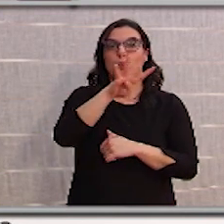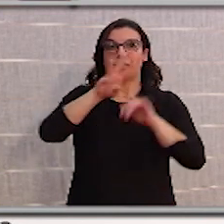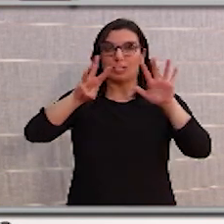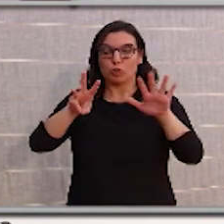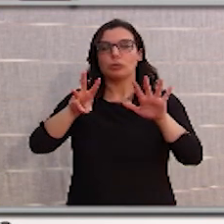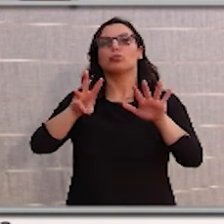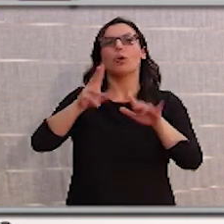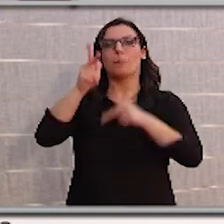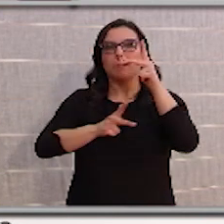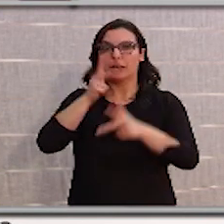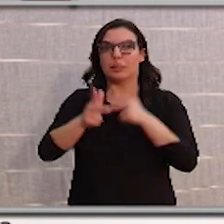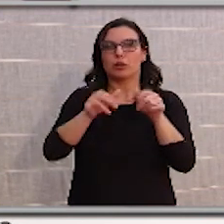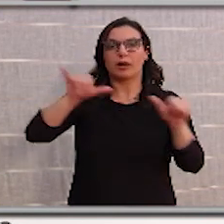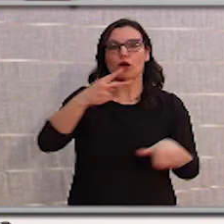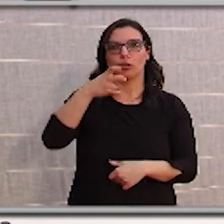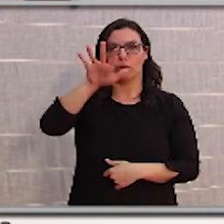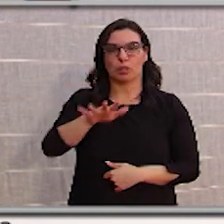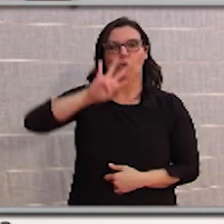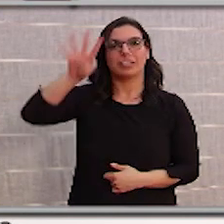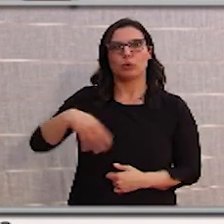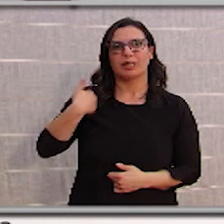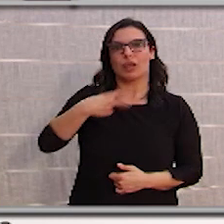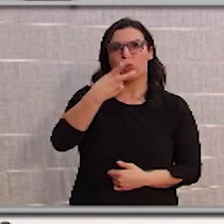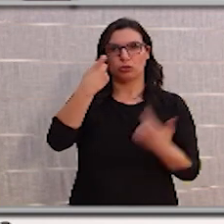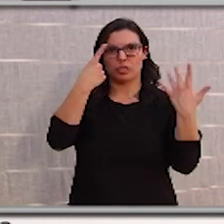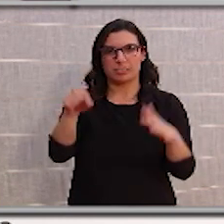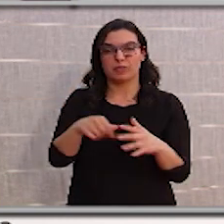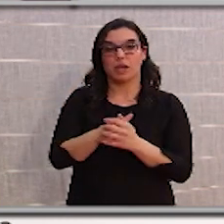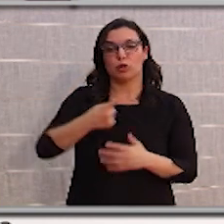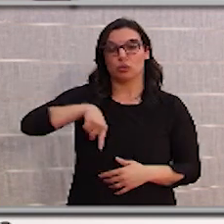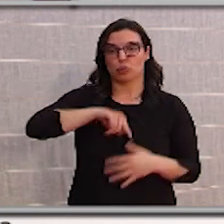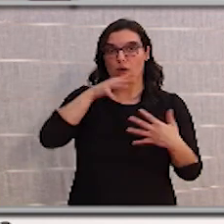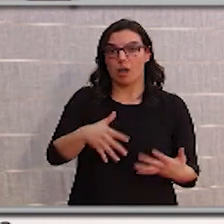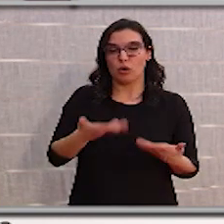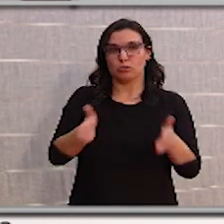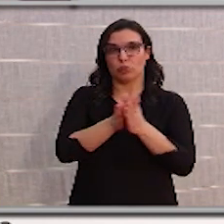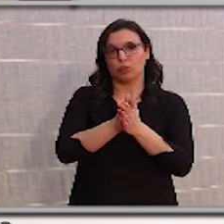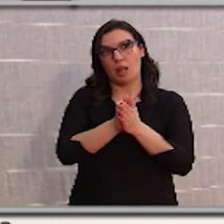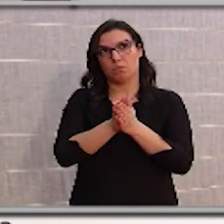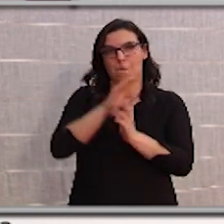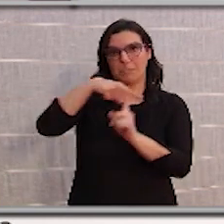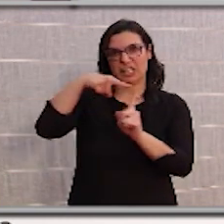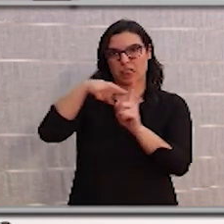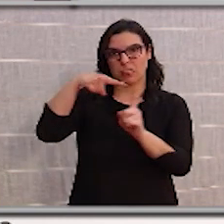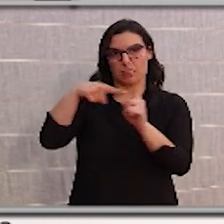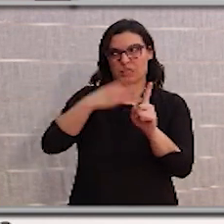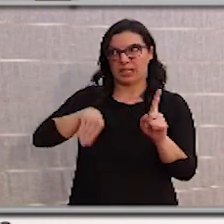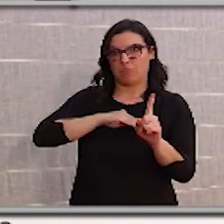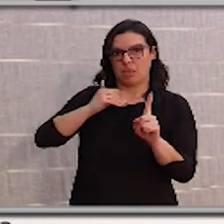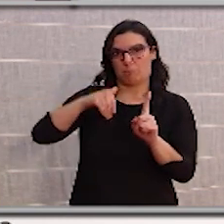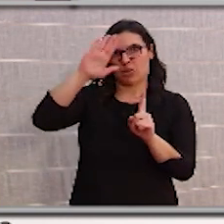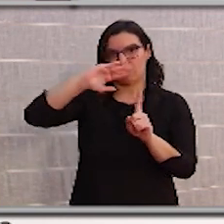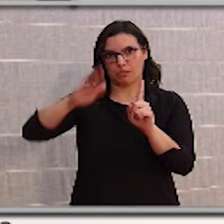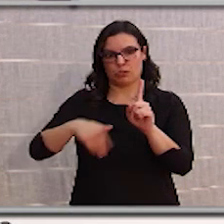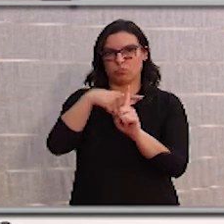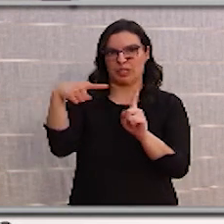Vasco, La Riaja 205, Cataluña ya está en 260. Nosotros estamos más o menos en la mitad, es decir, estamos situados